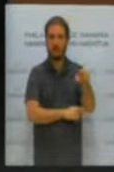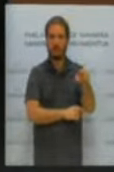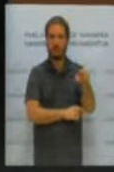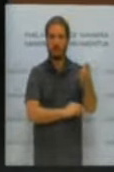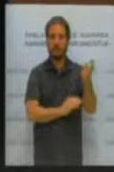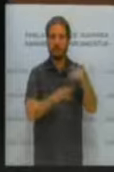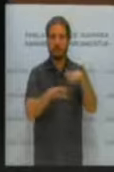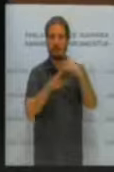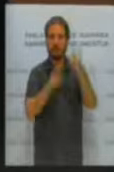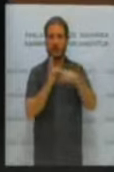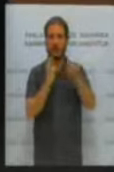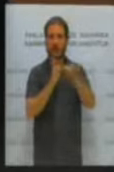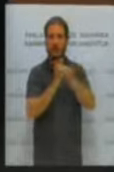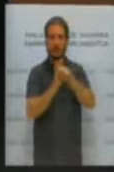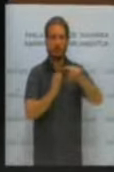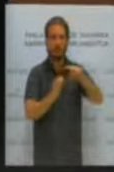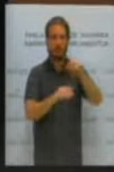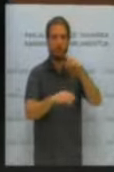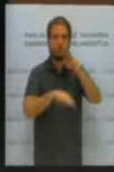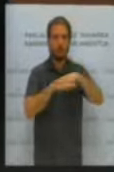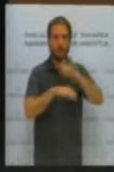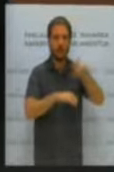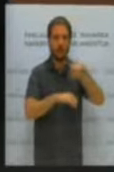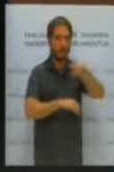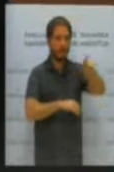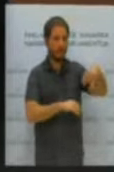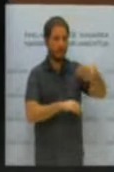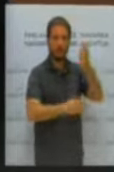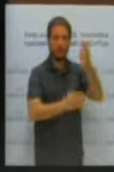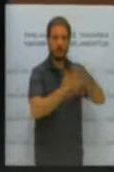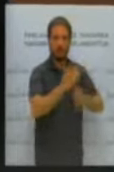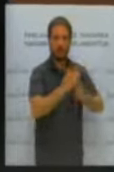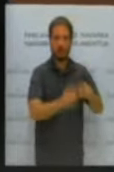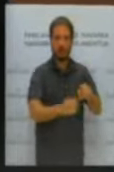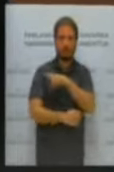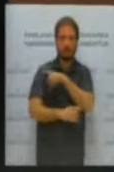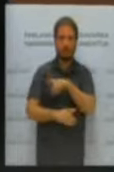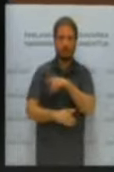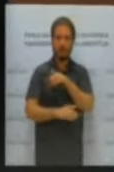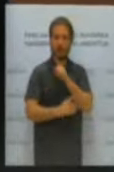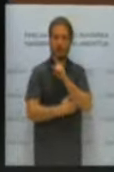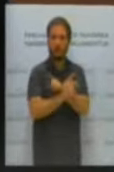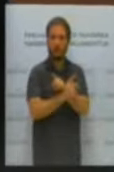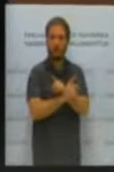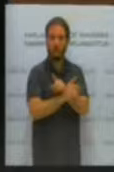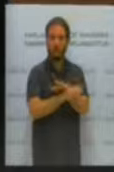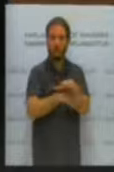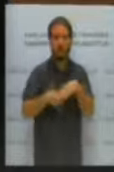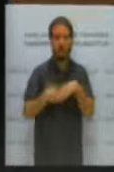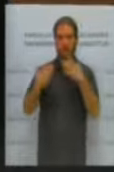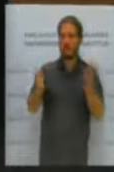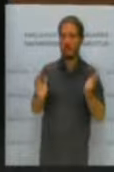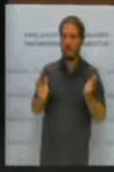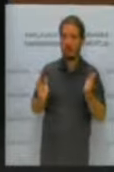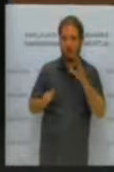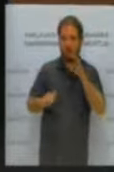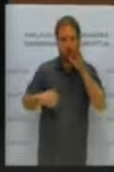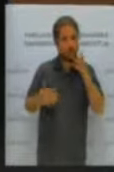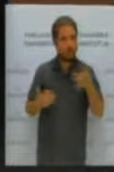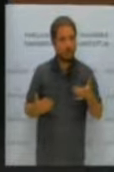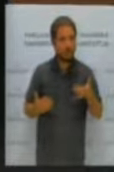legalidad en materia de símbolos? Pues ahora, ahora, nos proponen